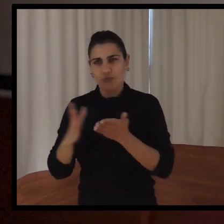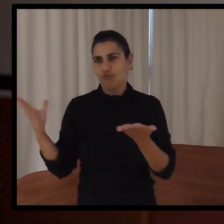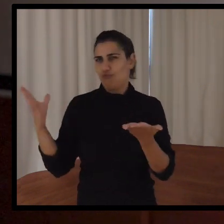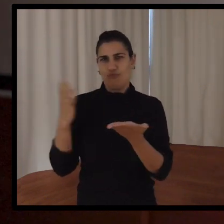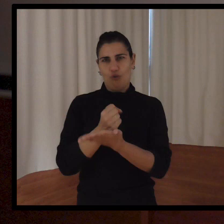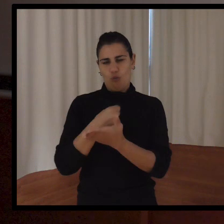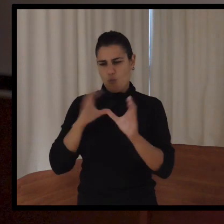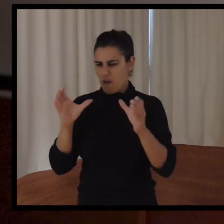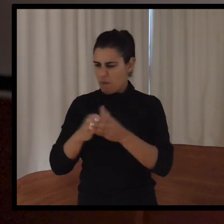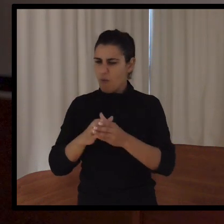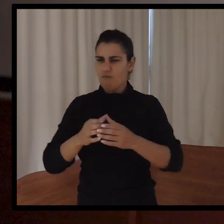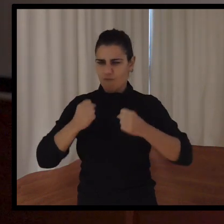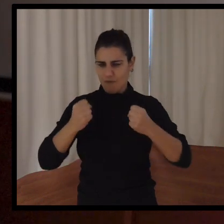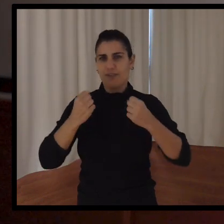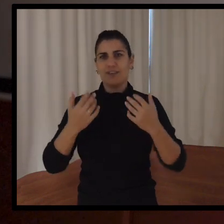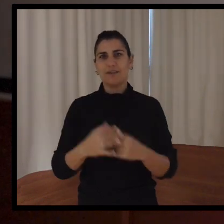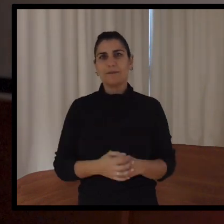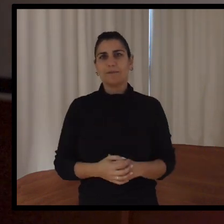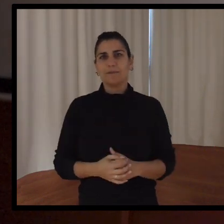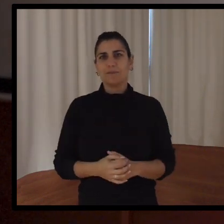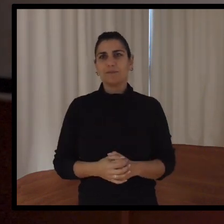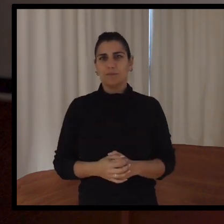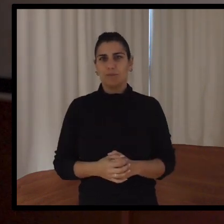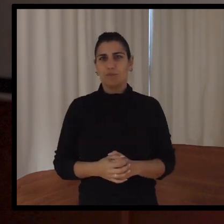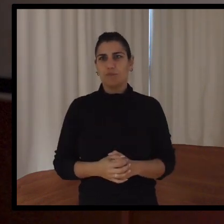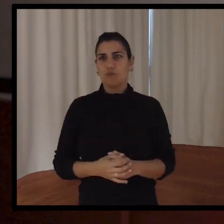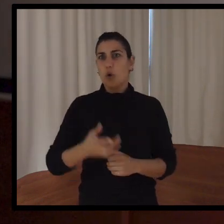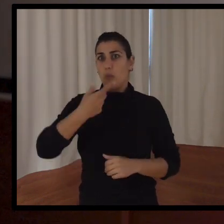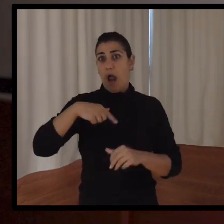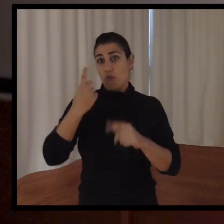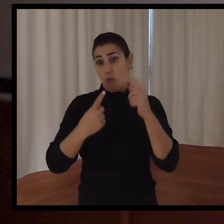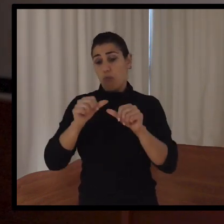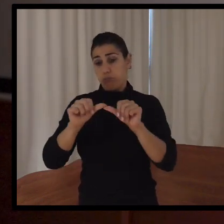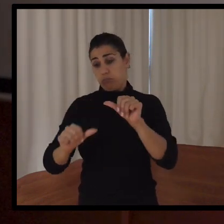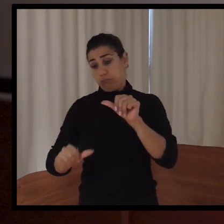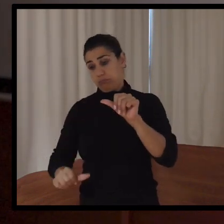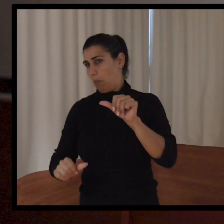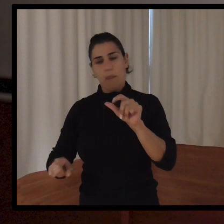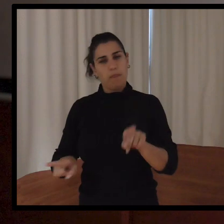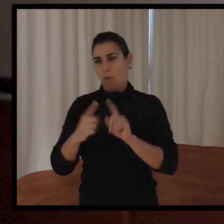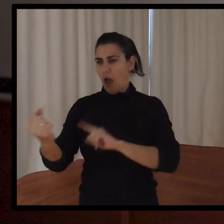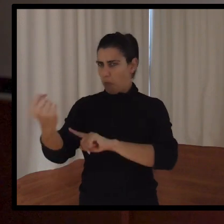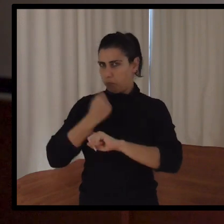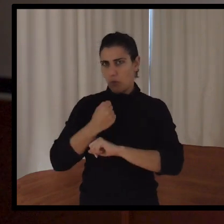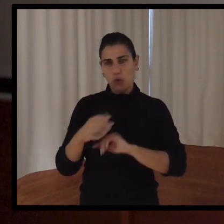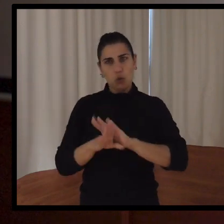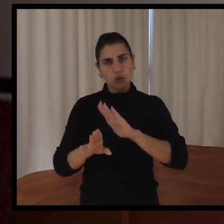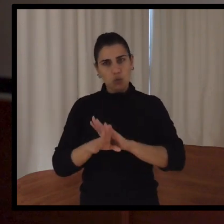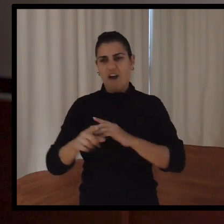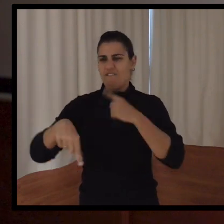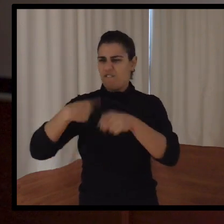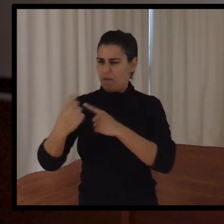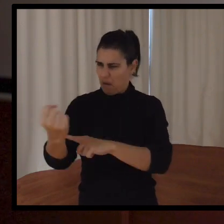pues, somos todos un gran equipo. No solo nosotros, sino los que trabajan por detrás, por nosotros día a día, los que nos apoyan, los que están ahí. Nuestra